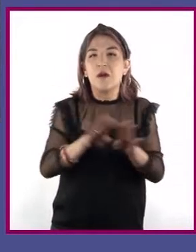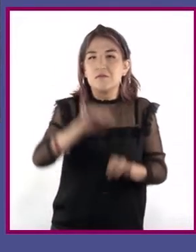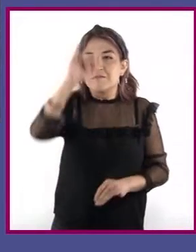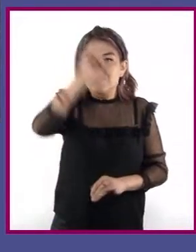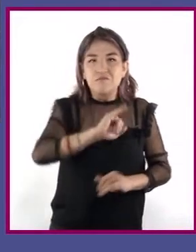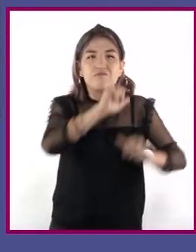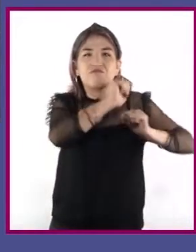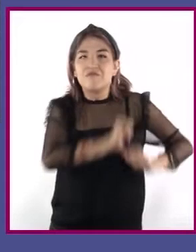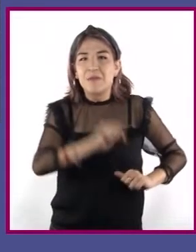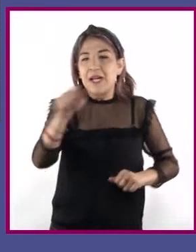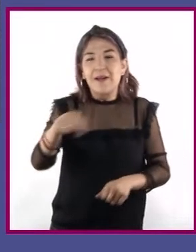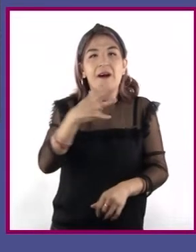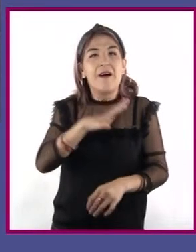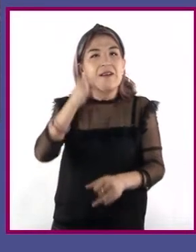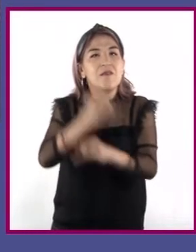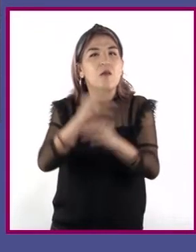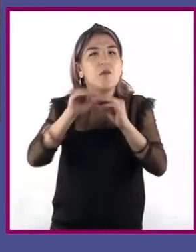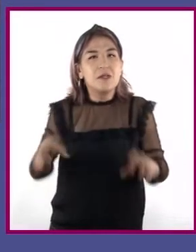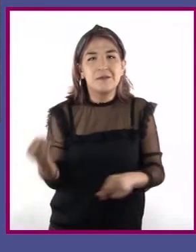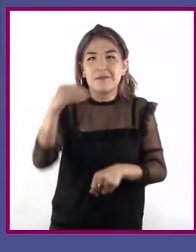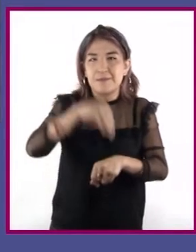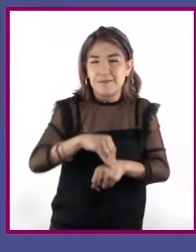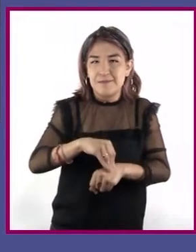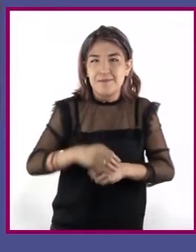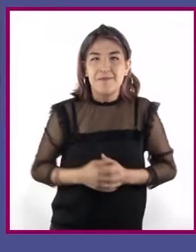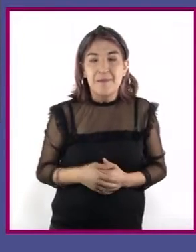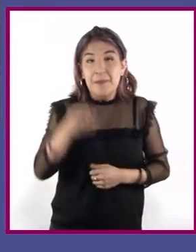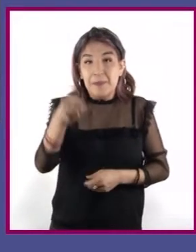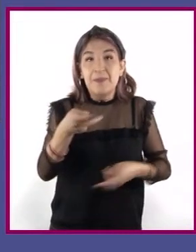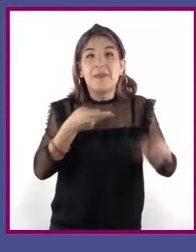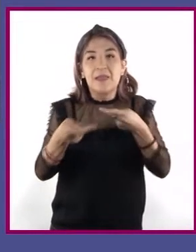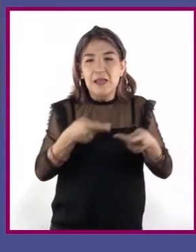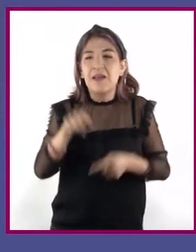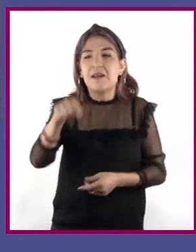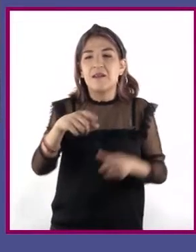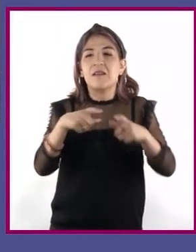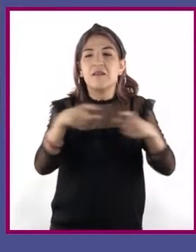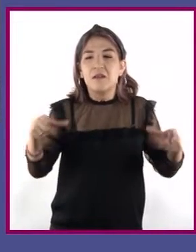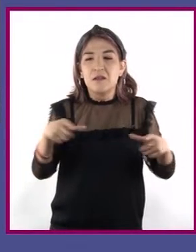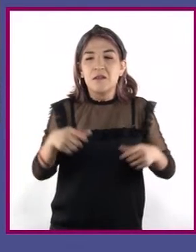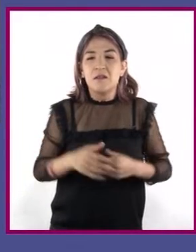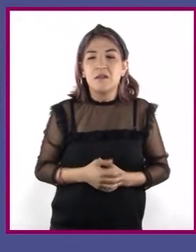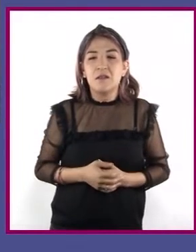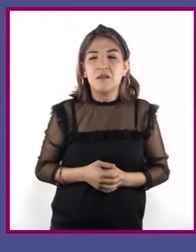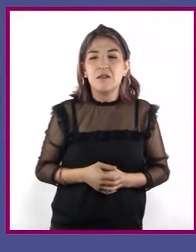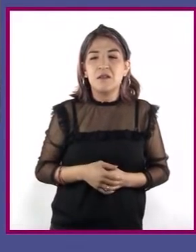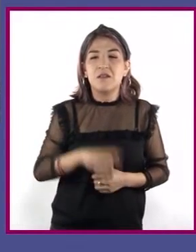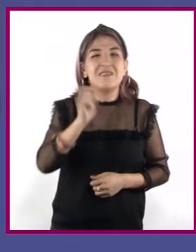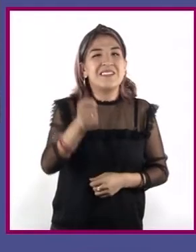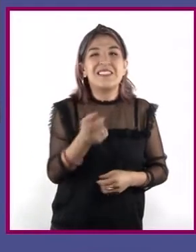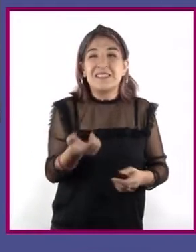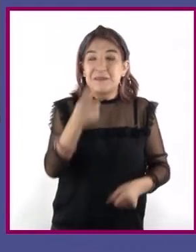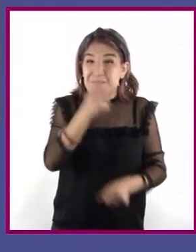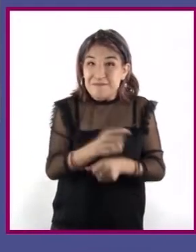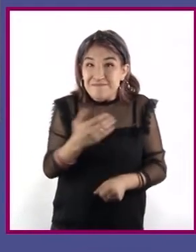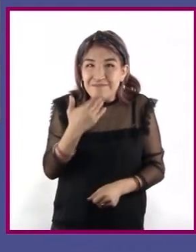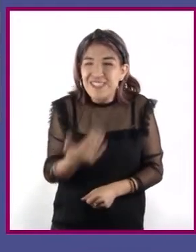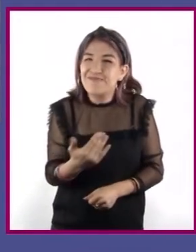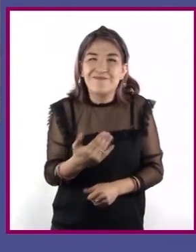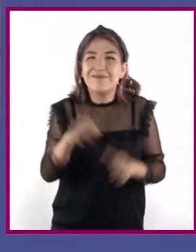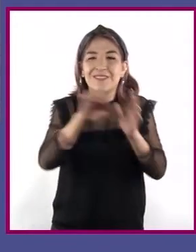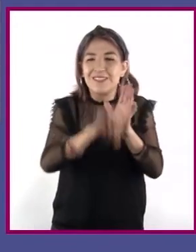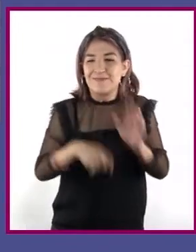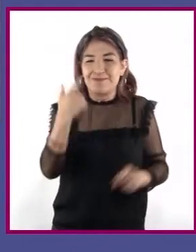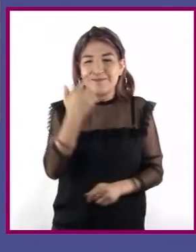actualidad de los datos que aportan. Con la información elaboramos las fichas. Pues como que las primeras no nos quedaban muy bien. Por